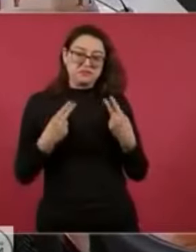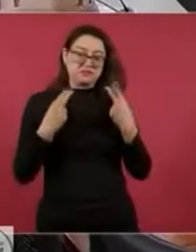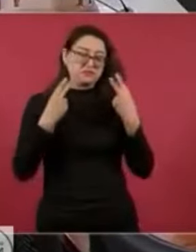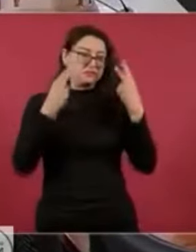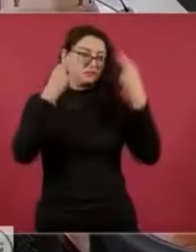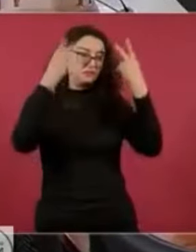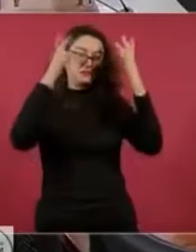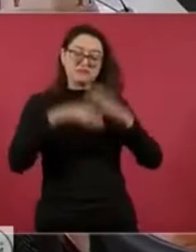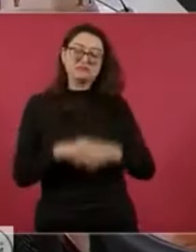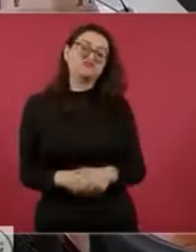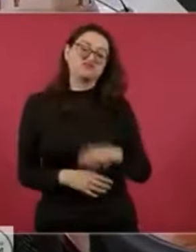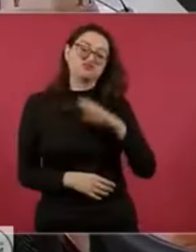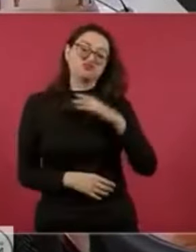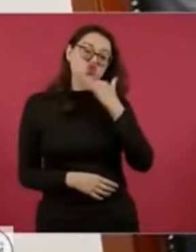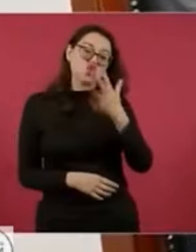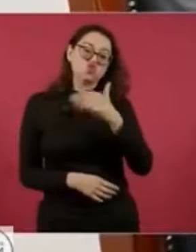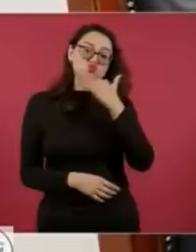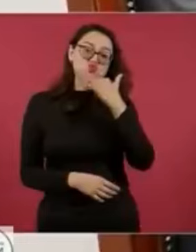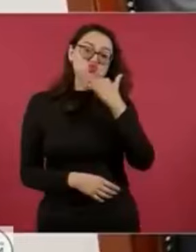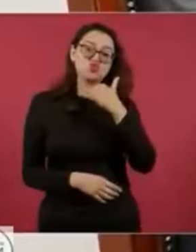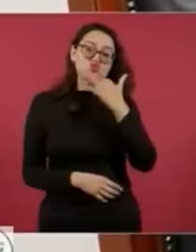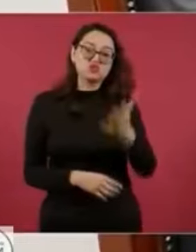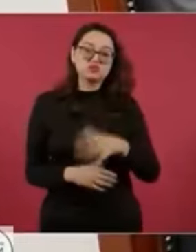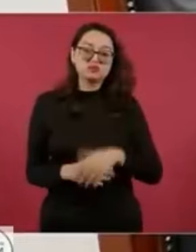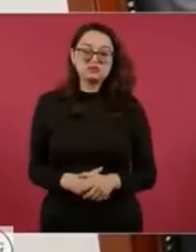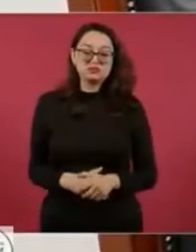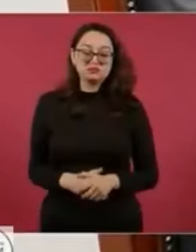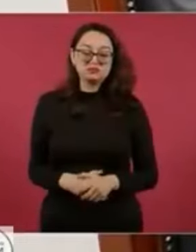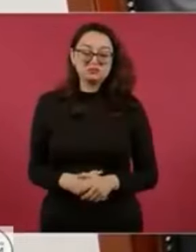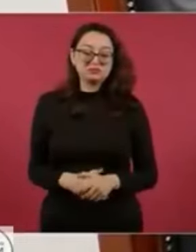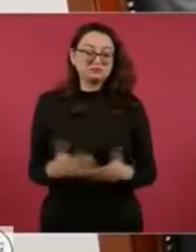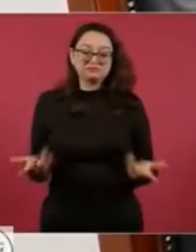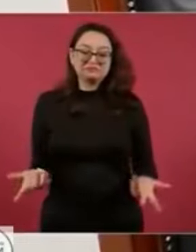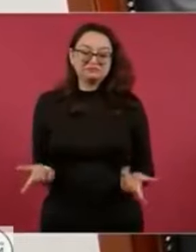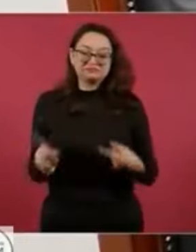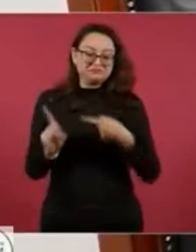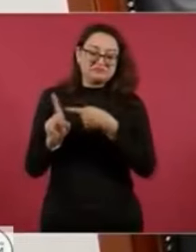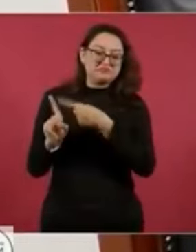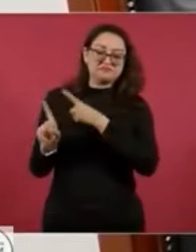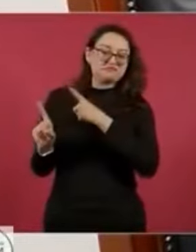¿quién lo puede hacer? El pueblo.